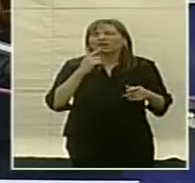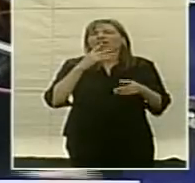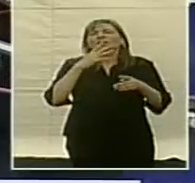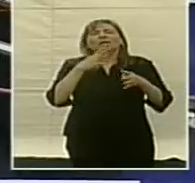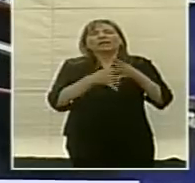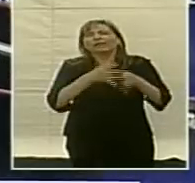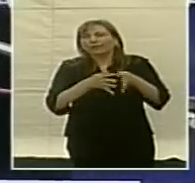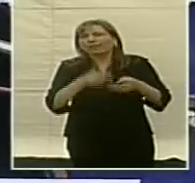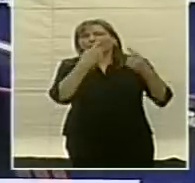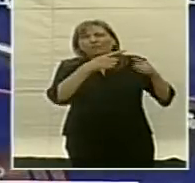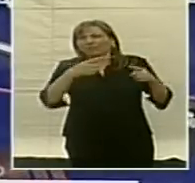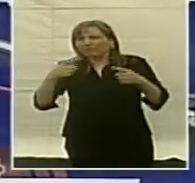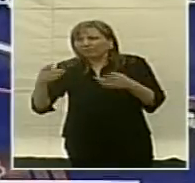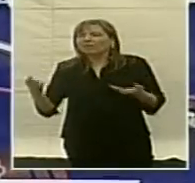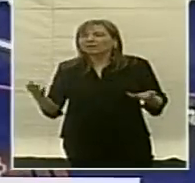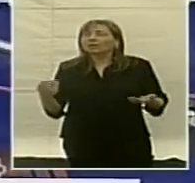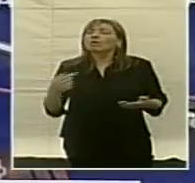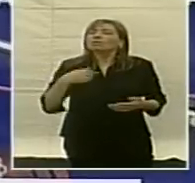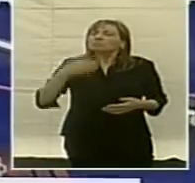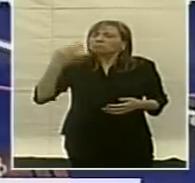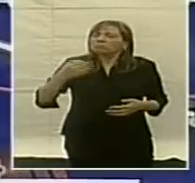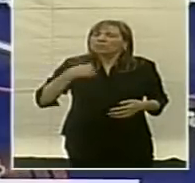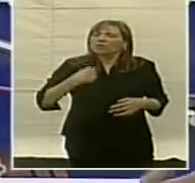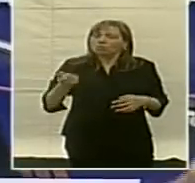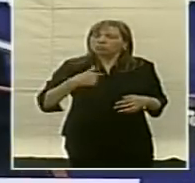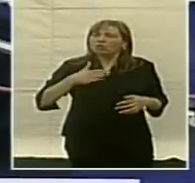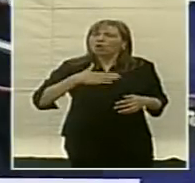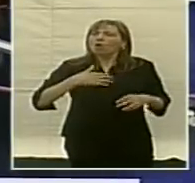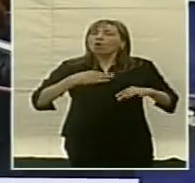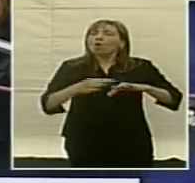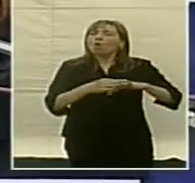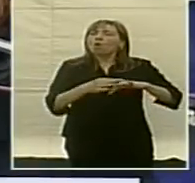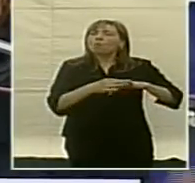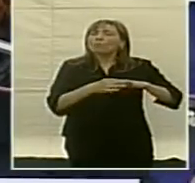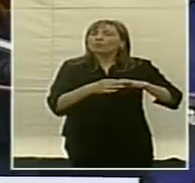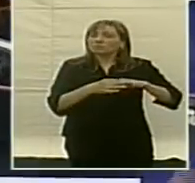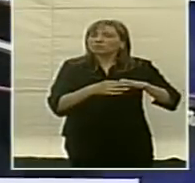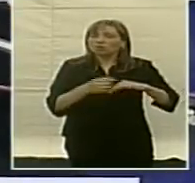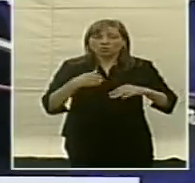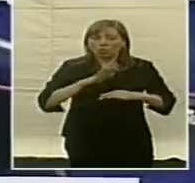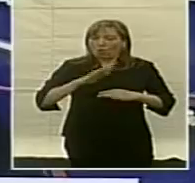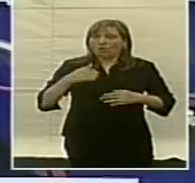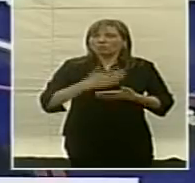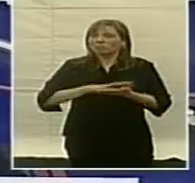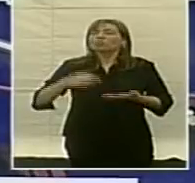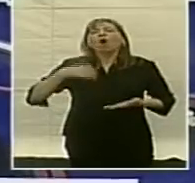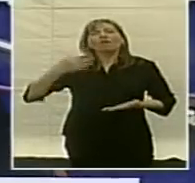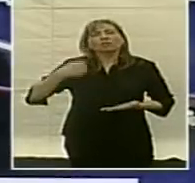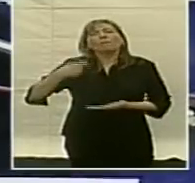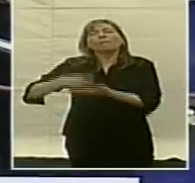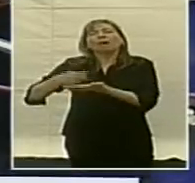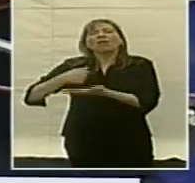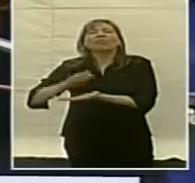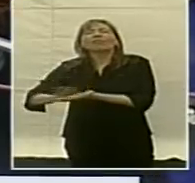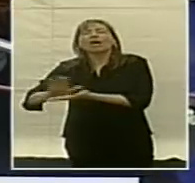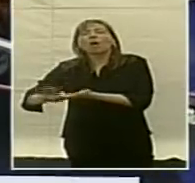Quiero decirles también que entonces mi compromiso no es solamente ser una generación que pague deuda, sino también la